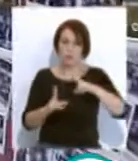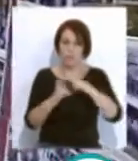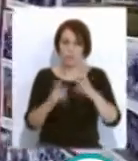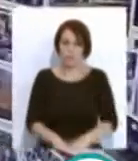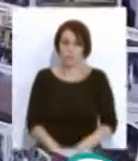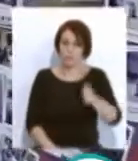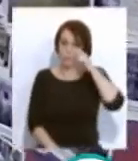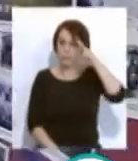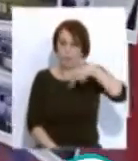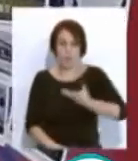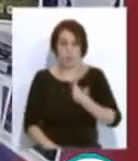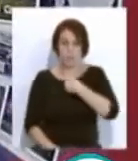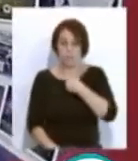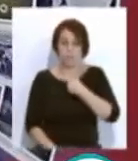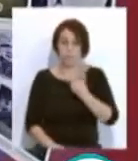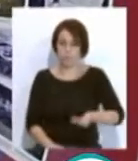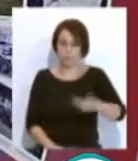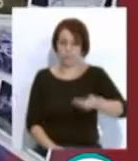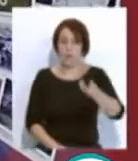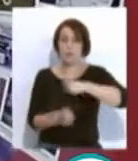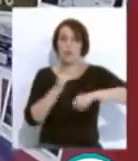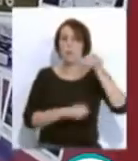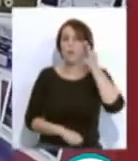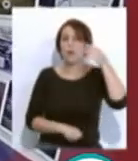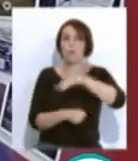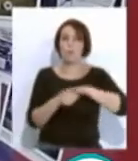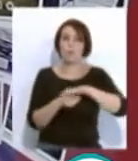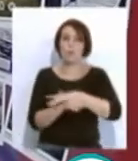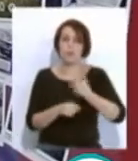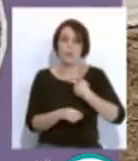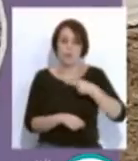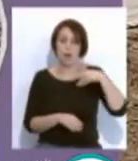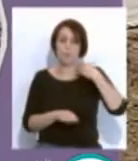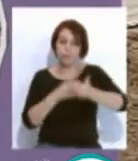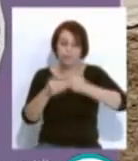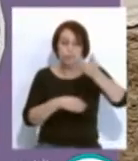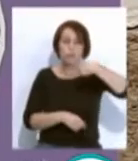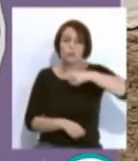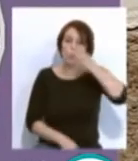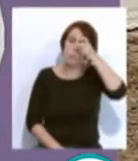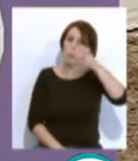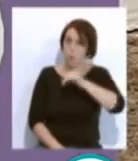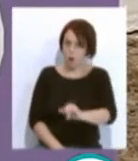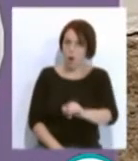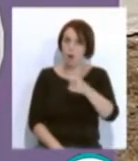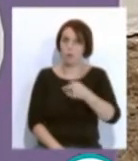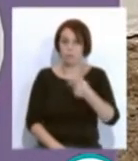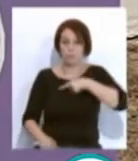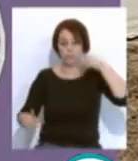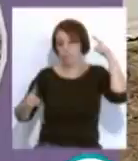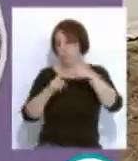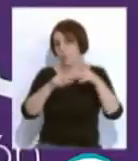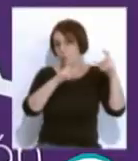Reconocer el papel vital que las asociaciones de mujeres de la provincia han tenido en el progreso de nuestros pueblos es el objetivo de la muestra